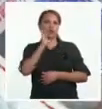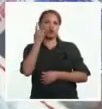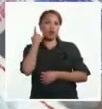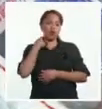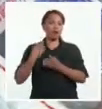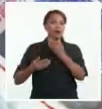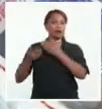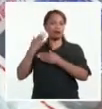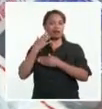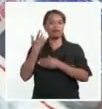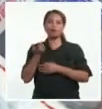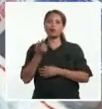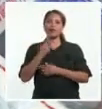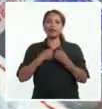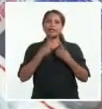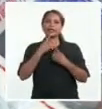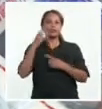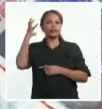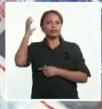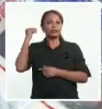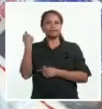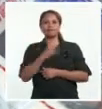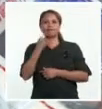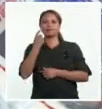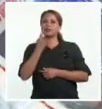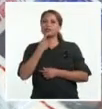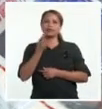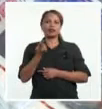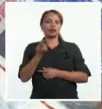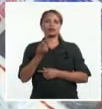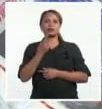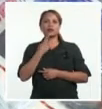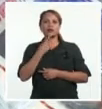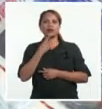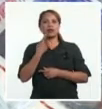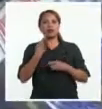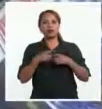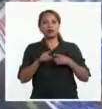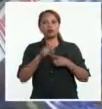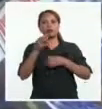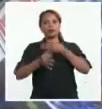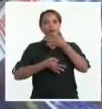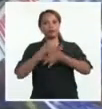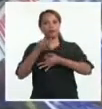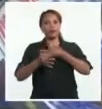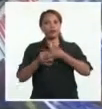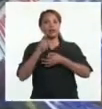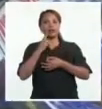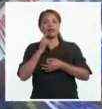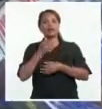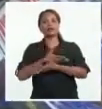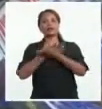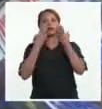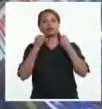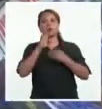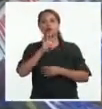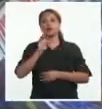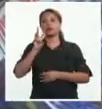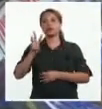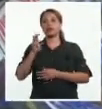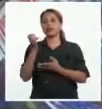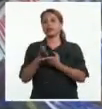fue un crimen de Estado. El subsecretario de Derechos Humanos, Alejandro Encinas, puntualizó que en la desaparición de los 43